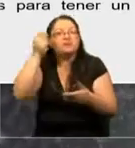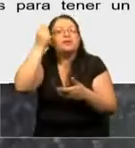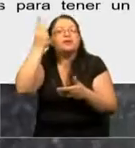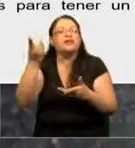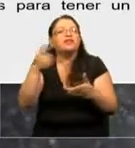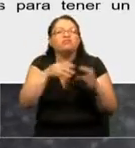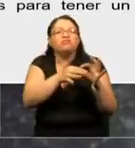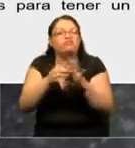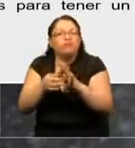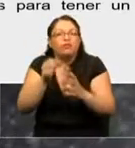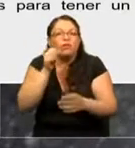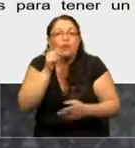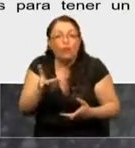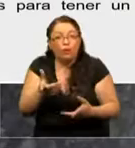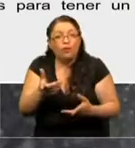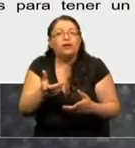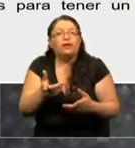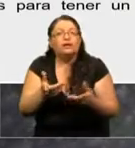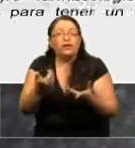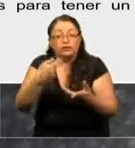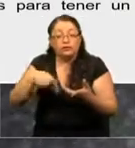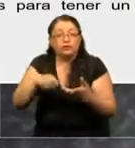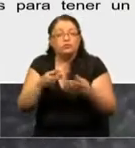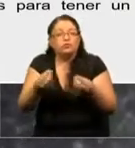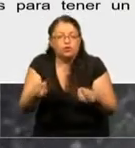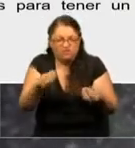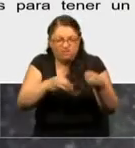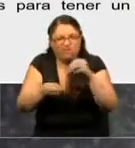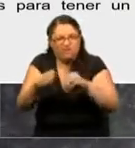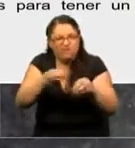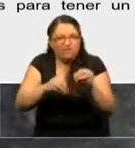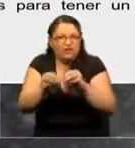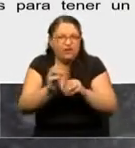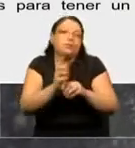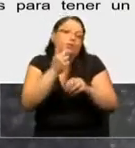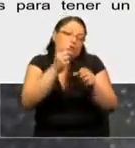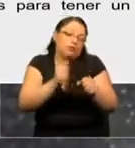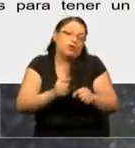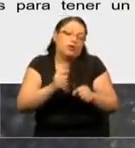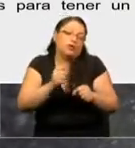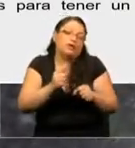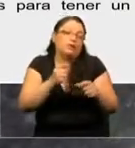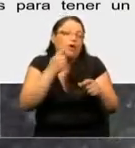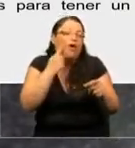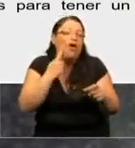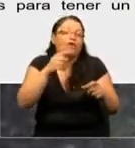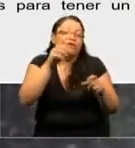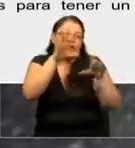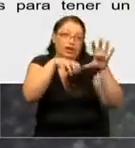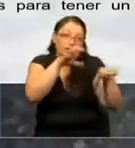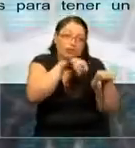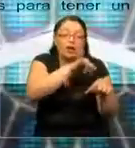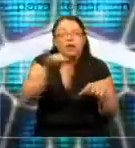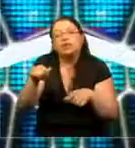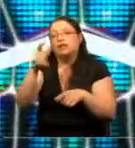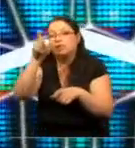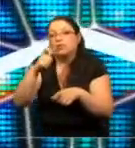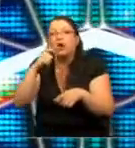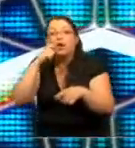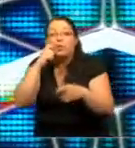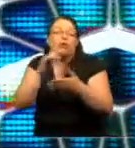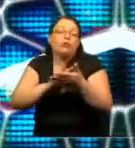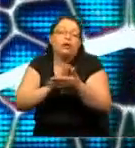consecuencias de las posibles intervenciones que uno puede probar primero en modelos animales y luego trasladar a humanos, como intervenciones